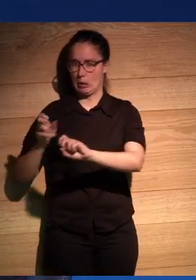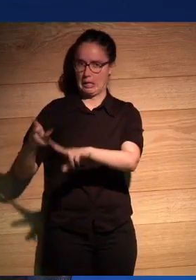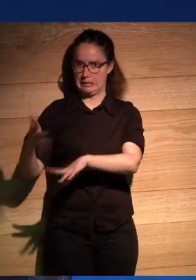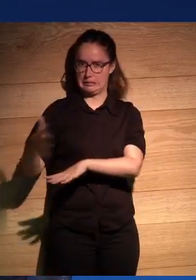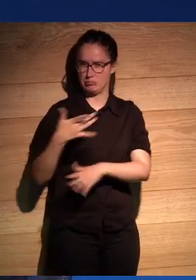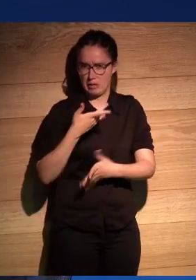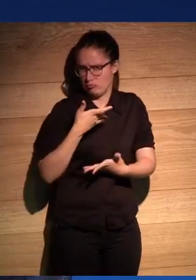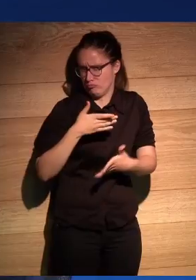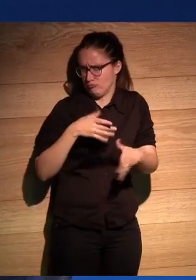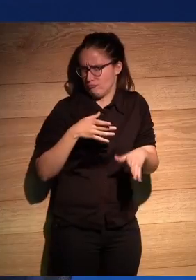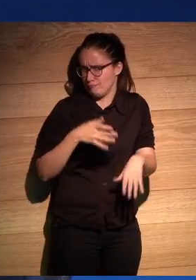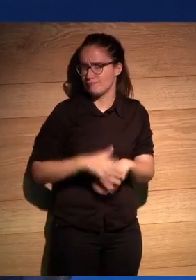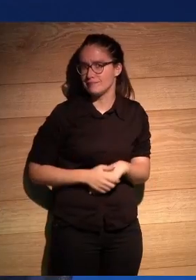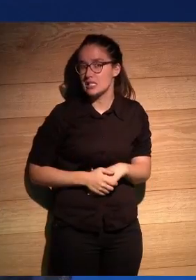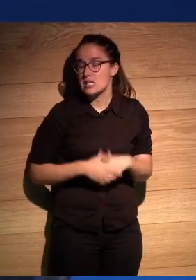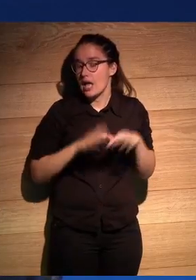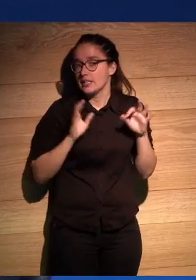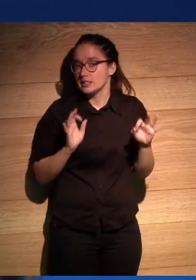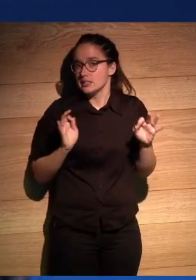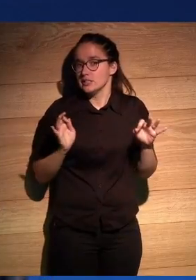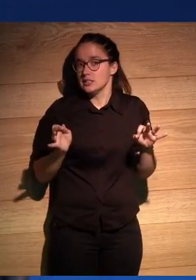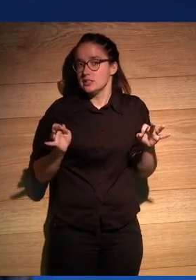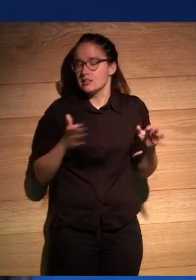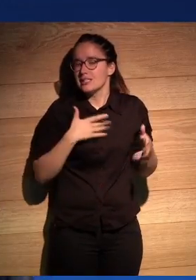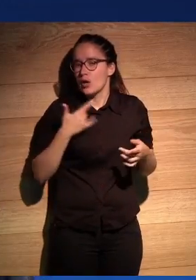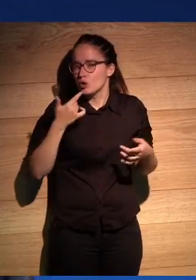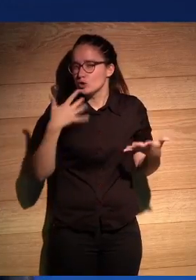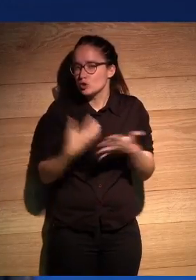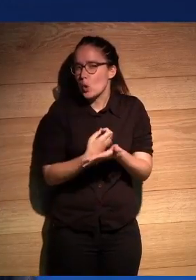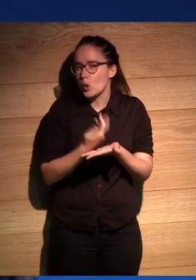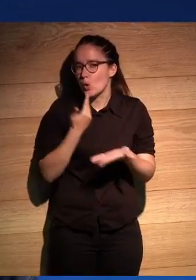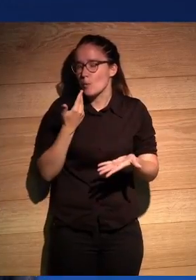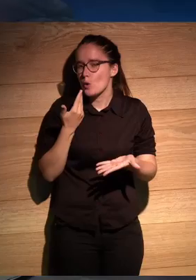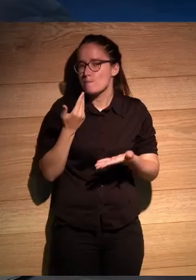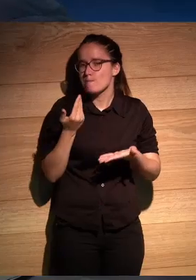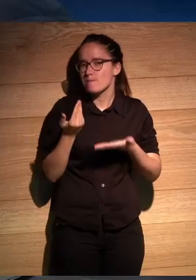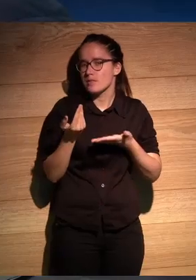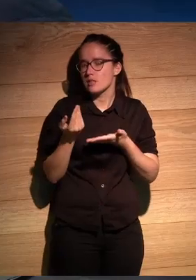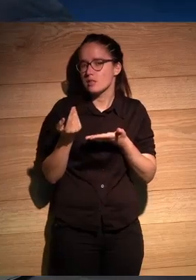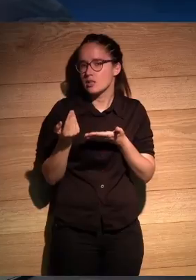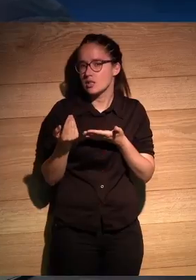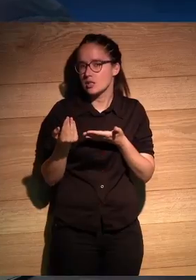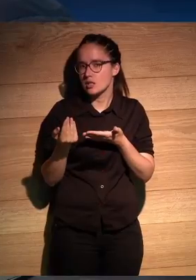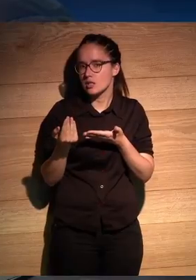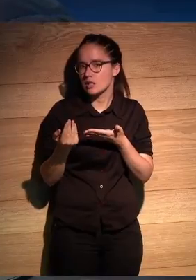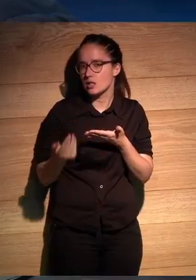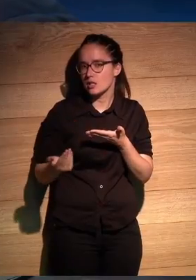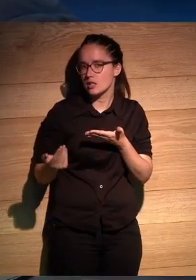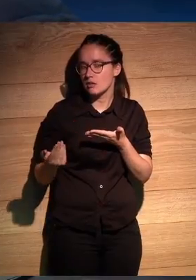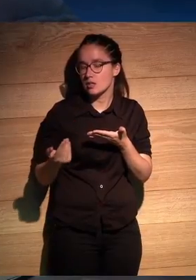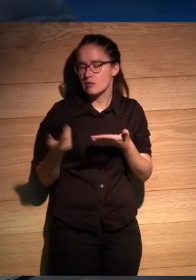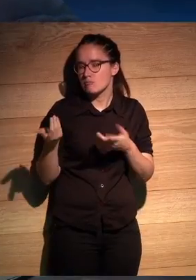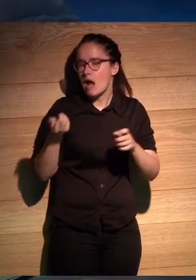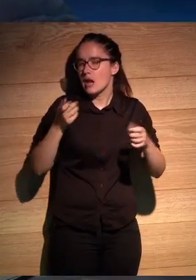y tenía tenía eso ¿no? era quiero decir todo estaba como construido en la